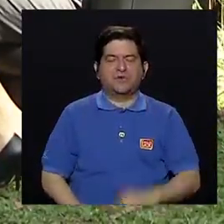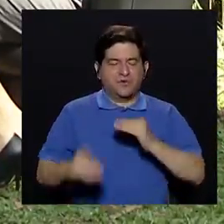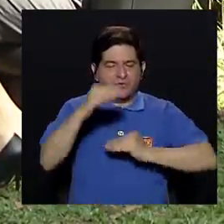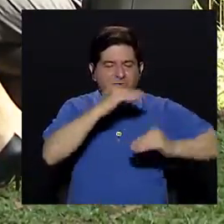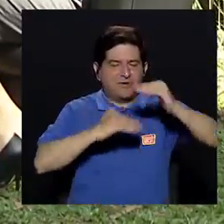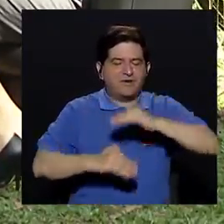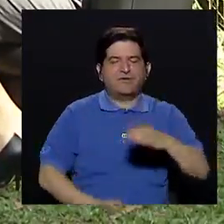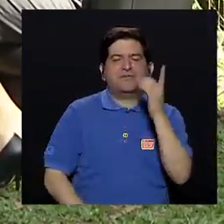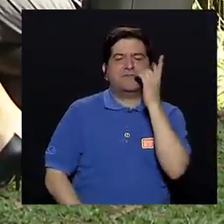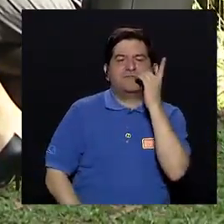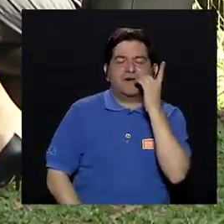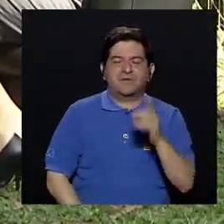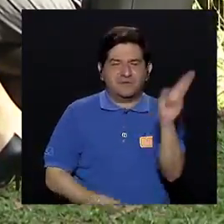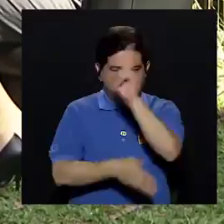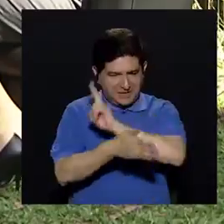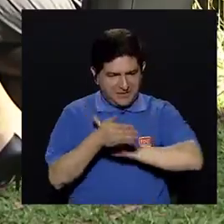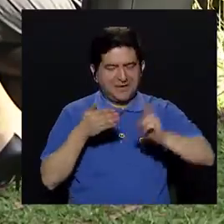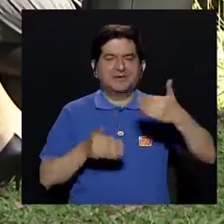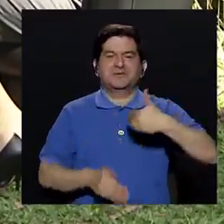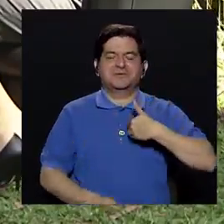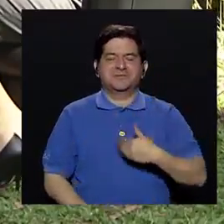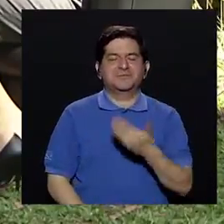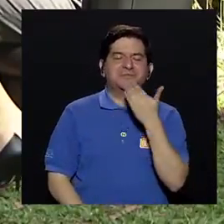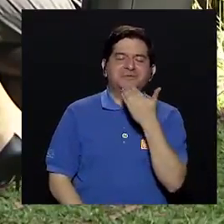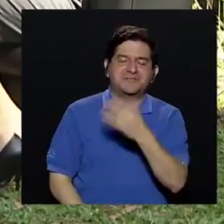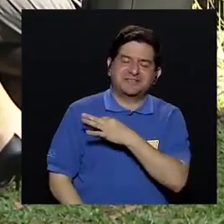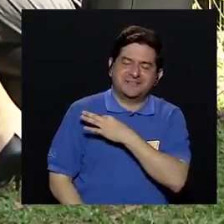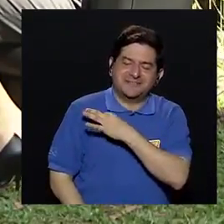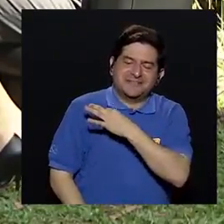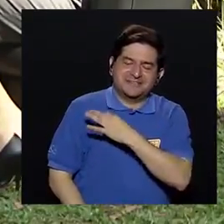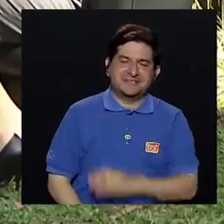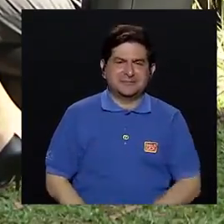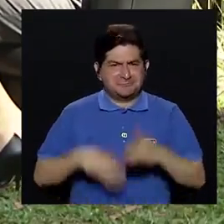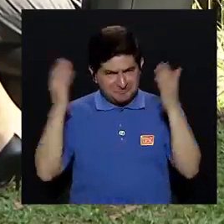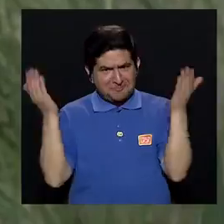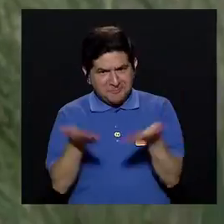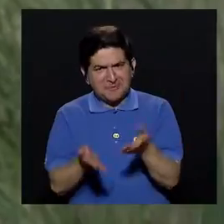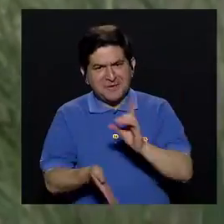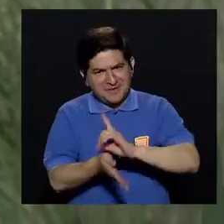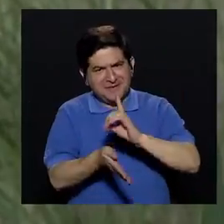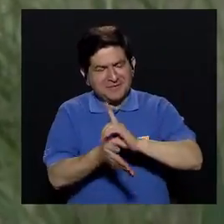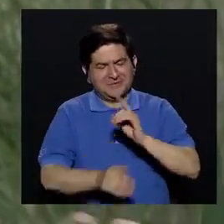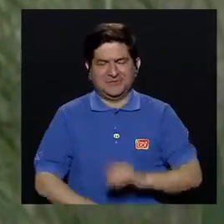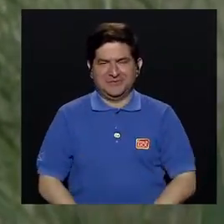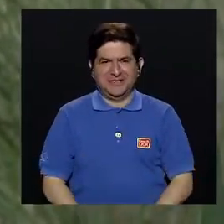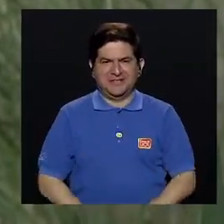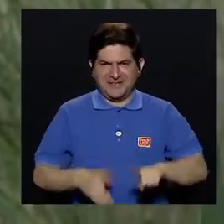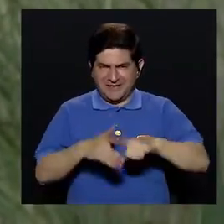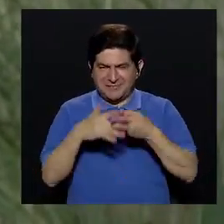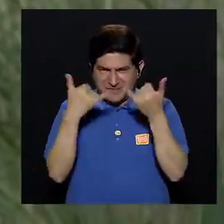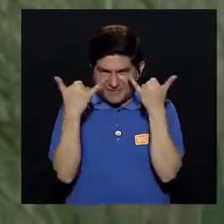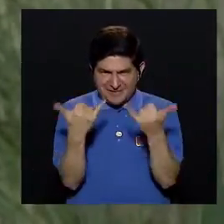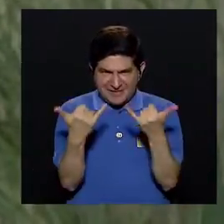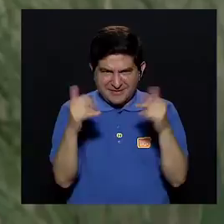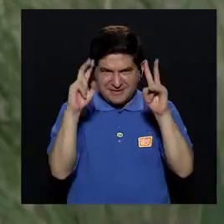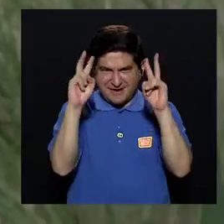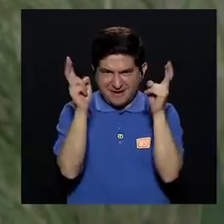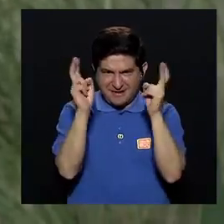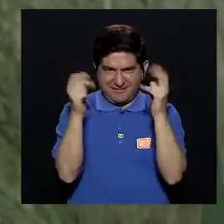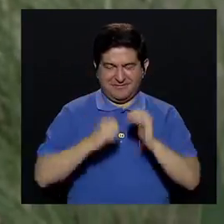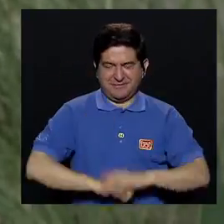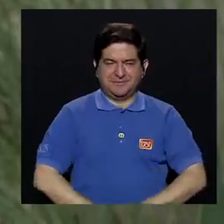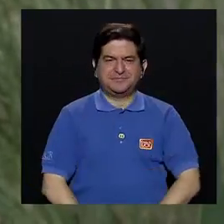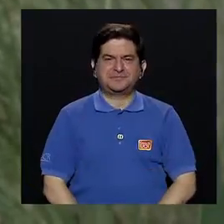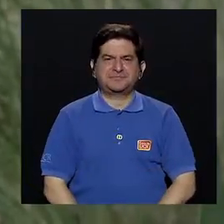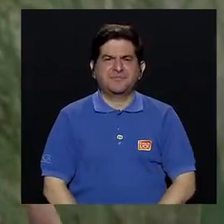nuestra alma mater. Bienvenida. Muchas gracias, muchas gracias por la invitación. Bienvenida doctora. Y bueno, vamos a entrar en materia de